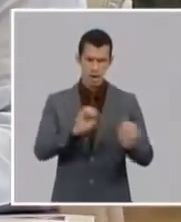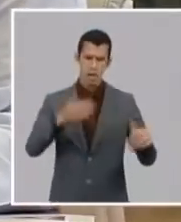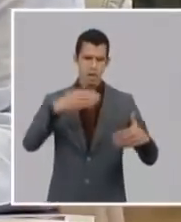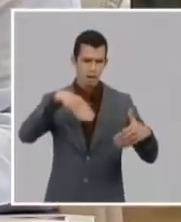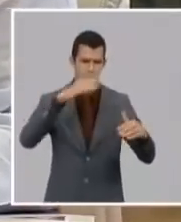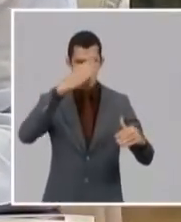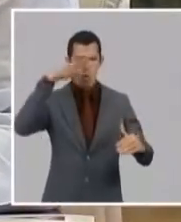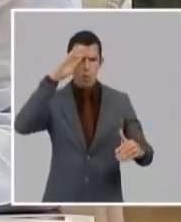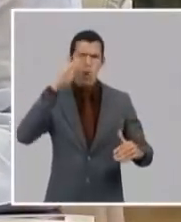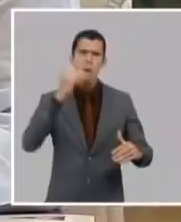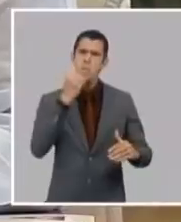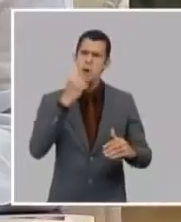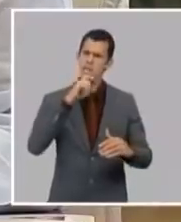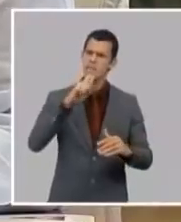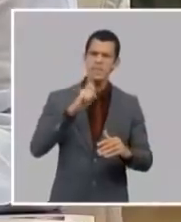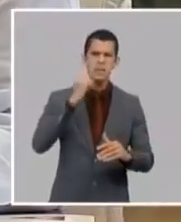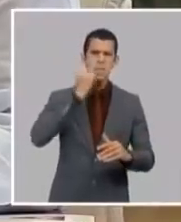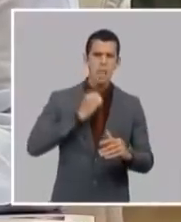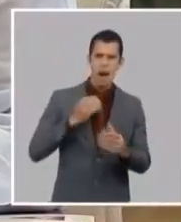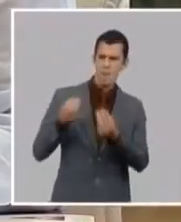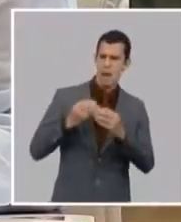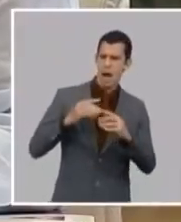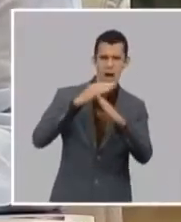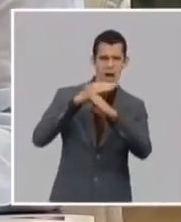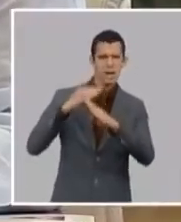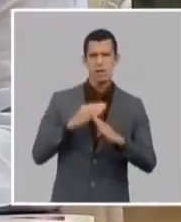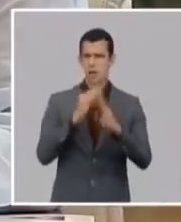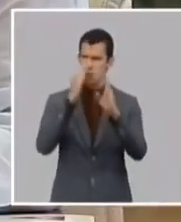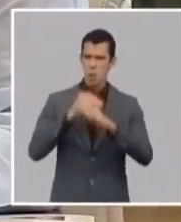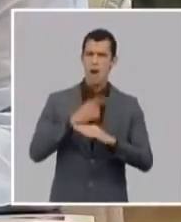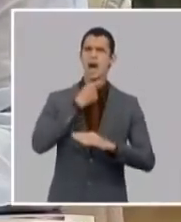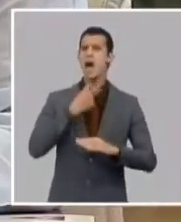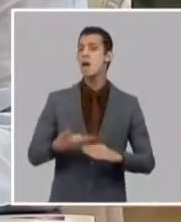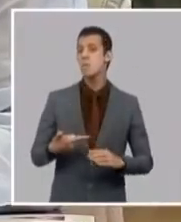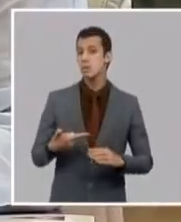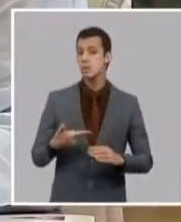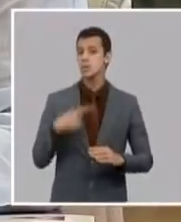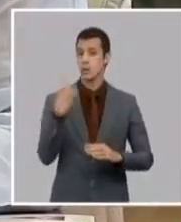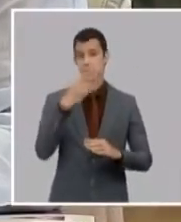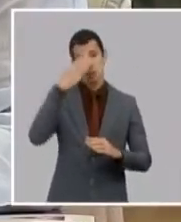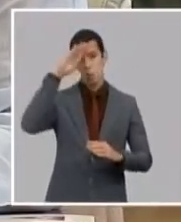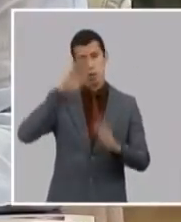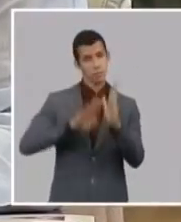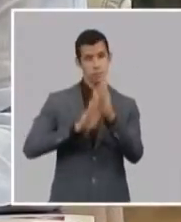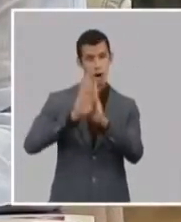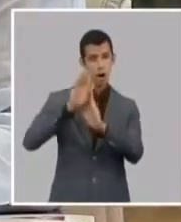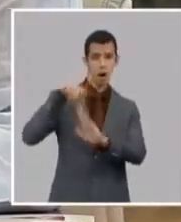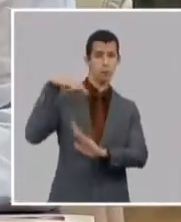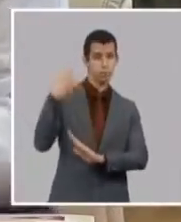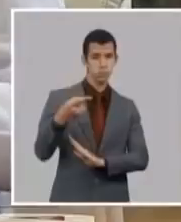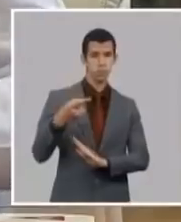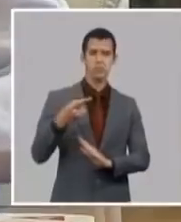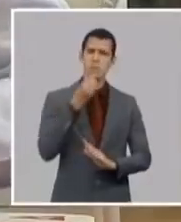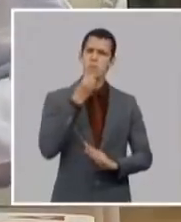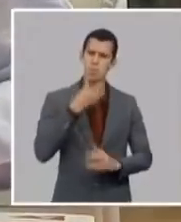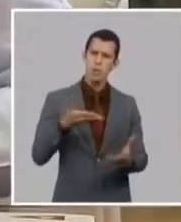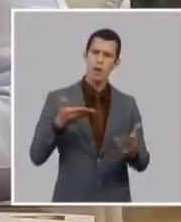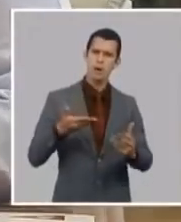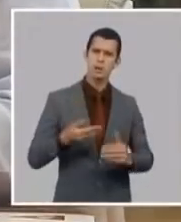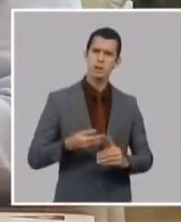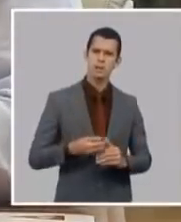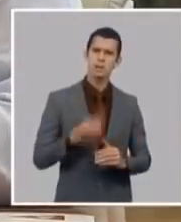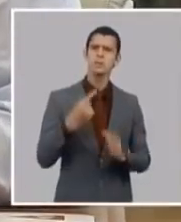talento si no nos dificulta si no nos ponen trabas si no nos ponen obstáculos nosotros lo podemos alcanzar y si nosotros lo